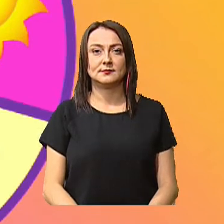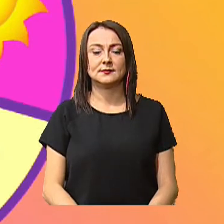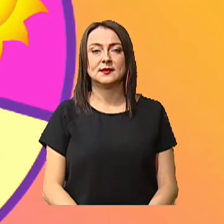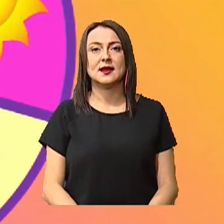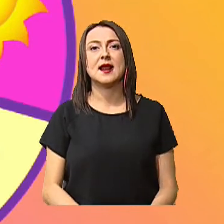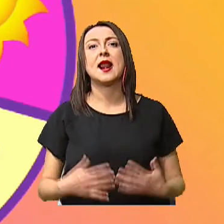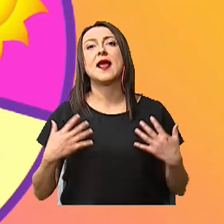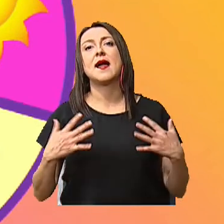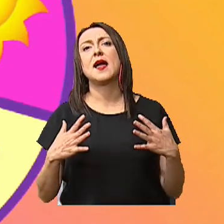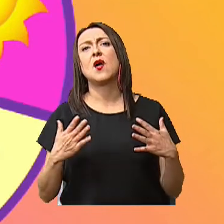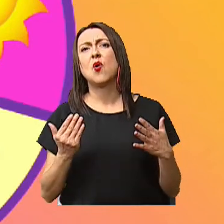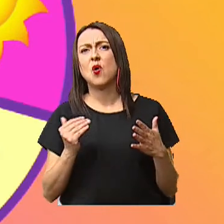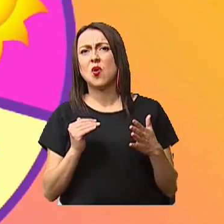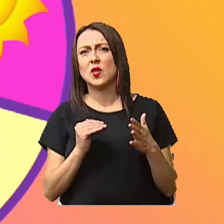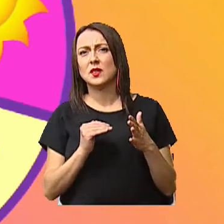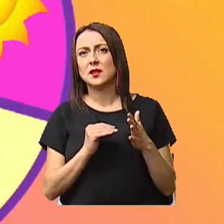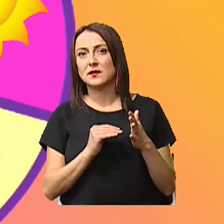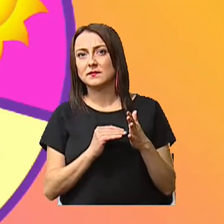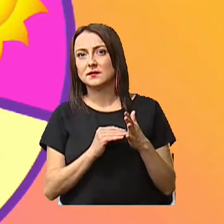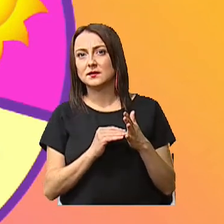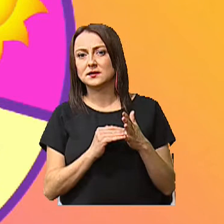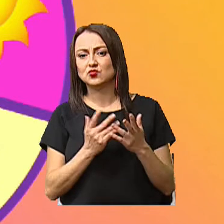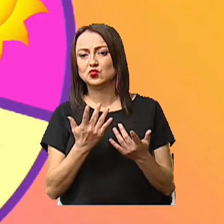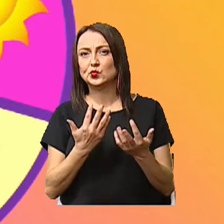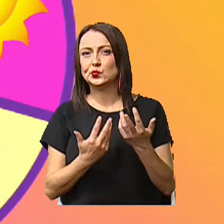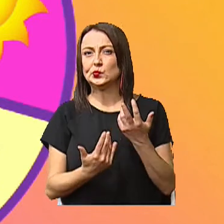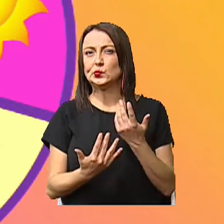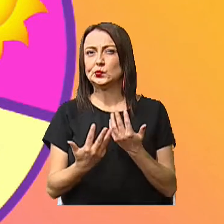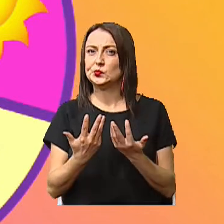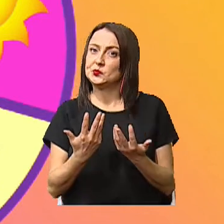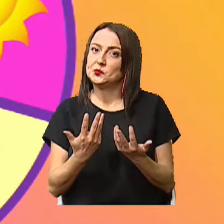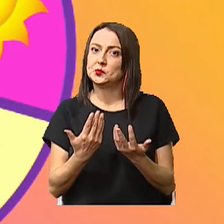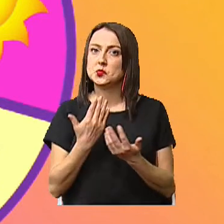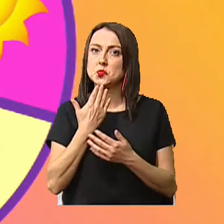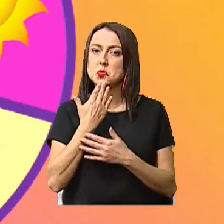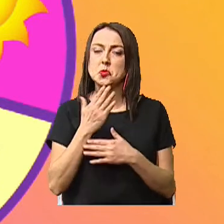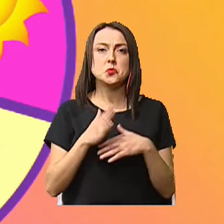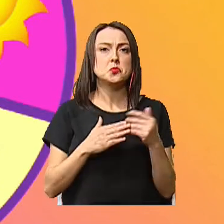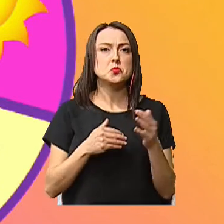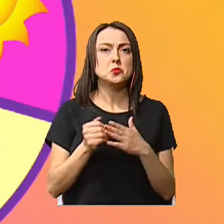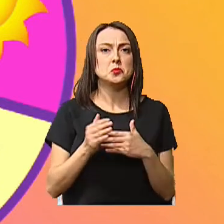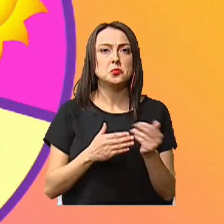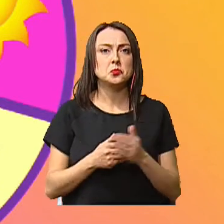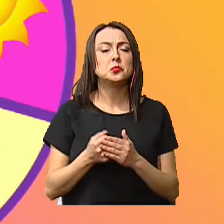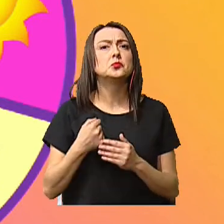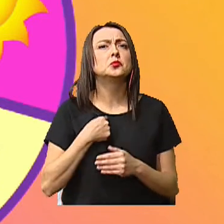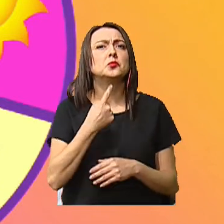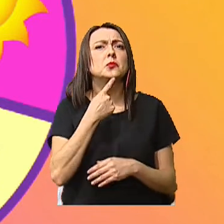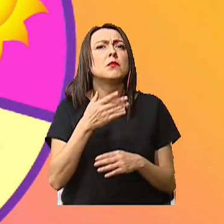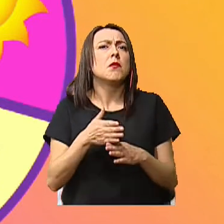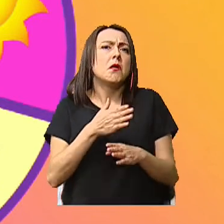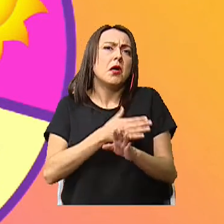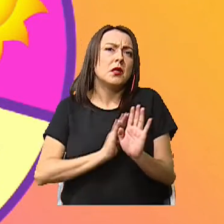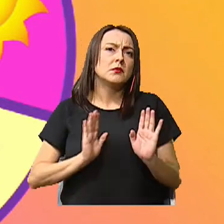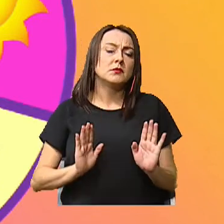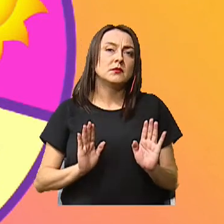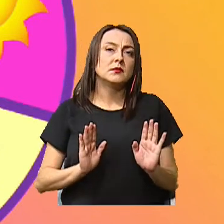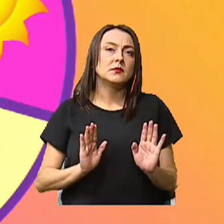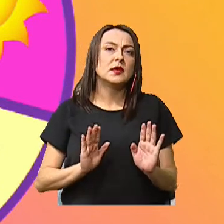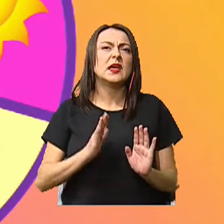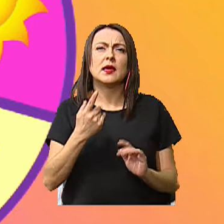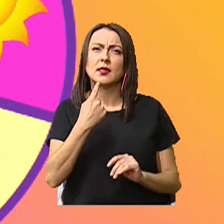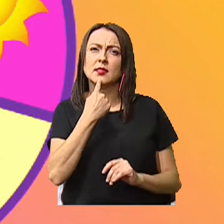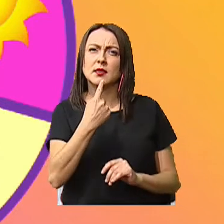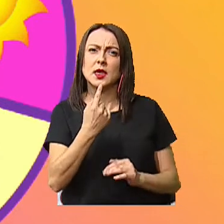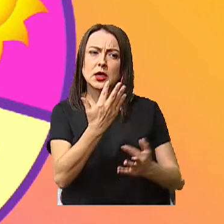Ay, otra vez tomó la fogata. Bueno, no importa. Como les habíamos indicado. ¿Qué les indiqué